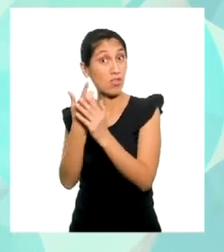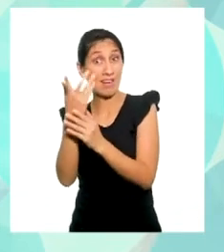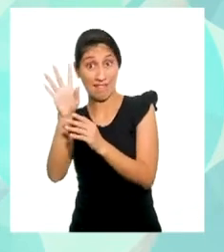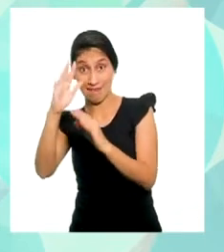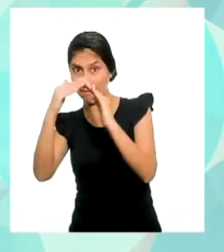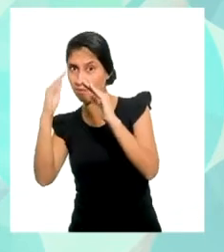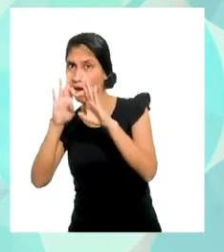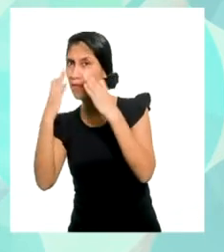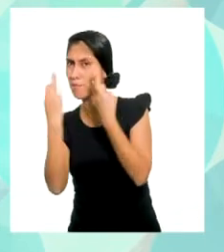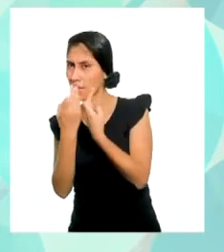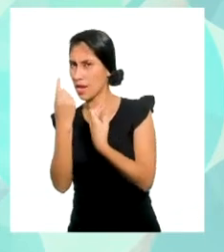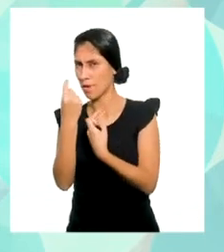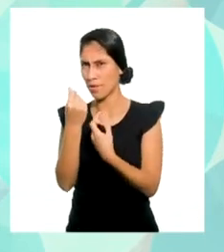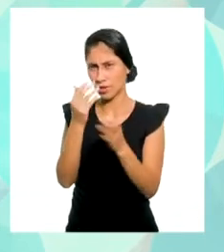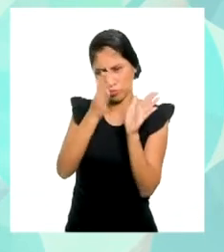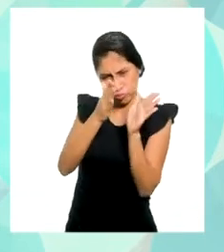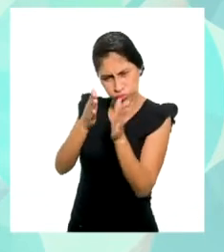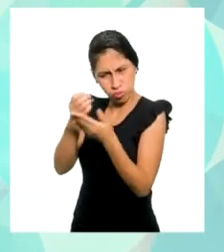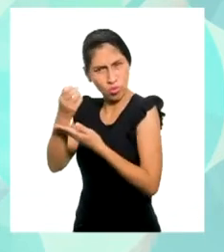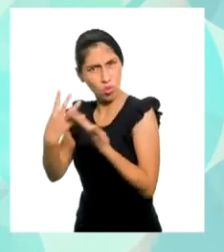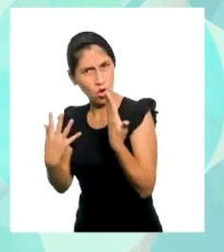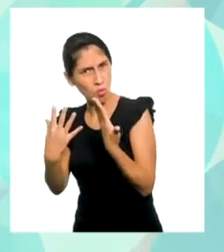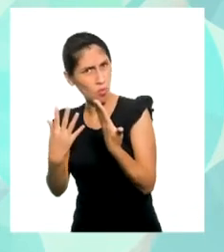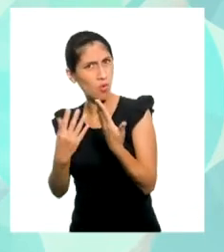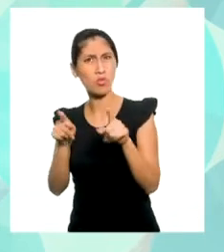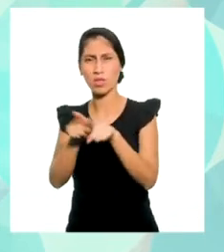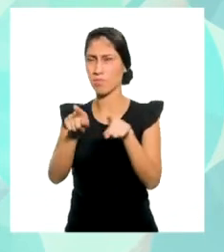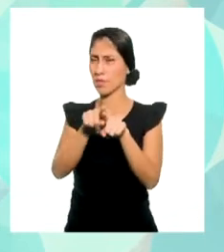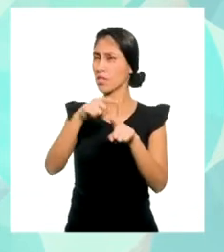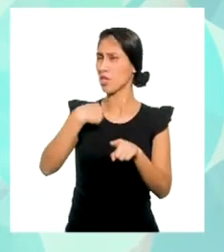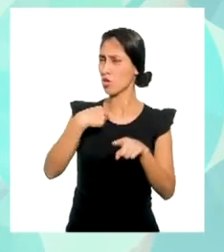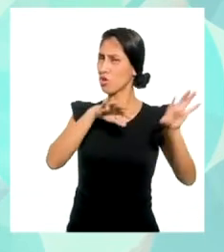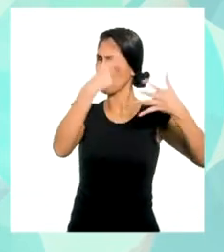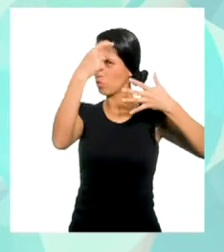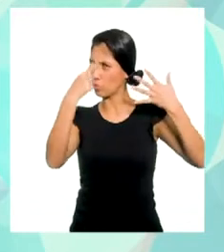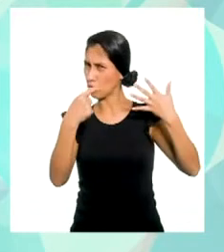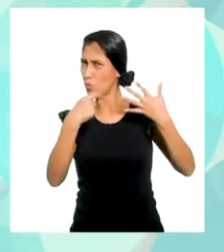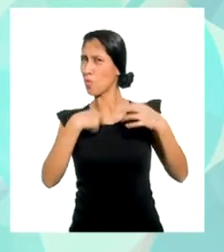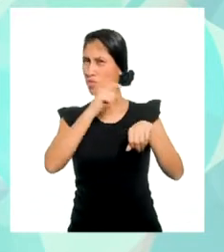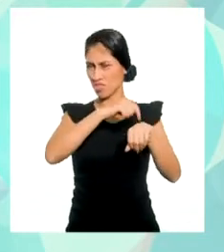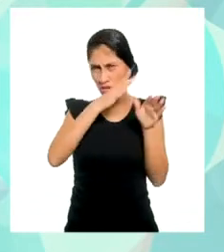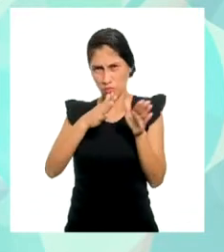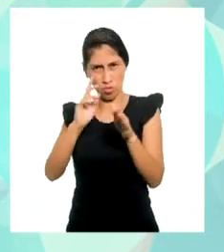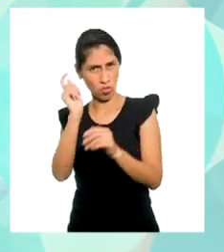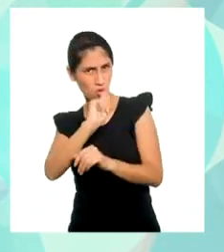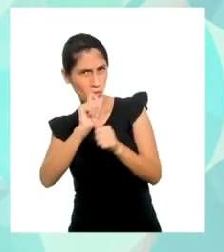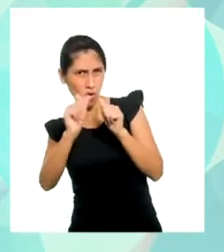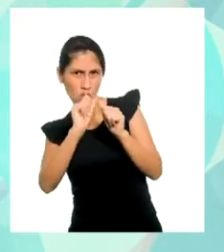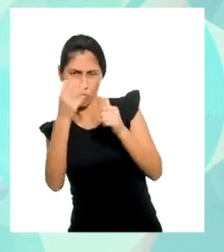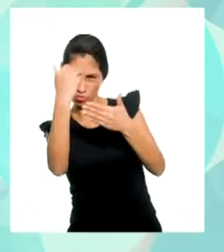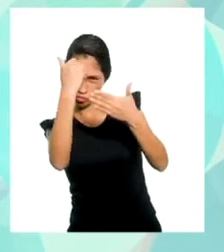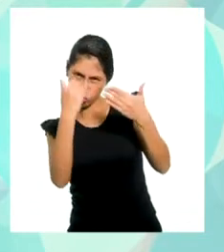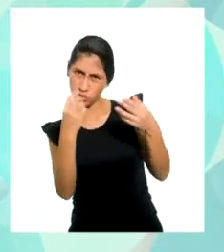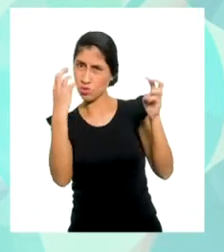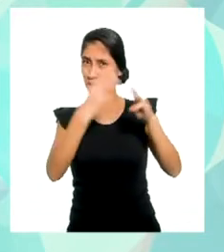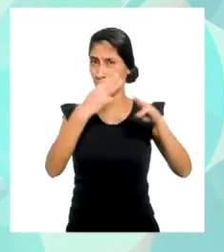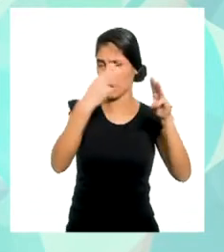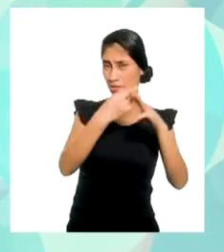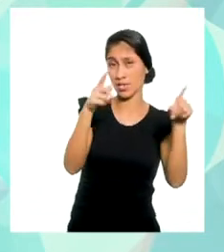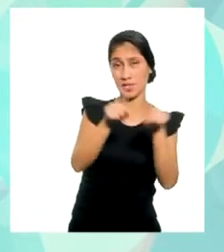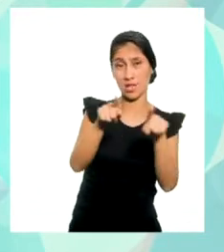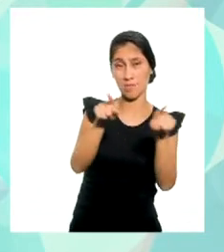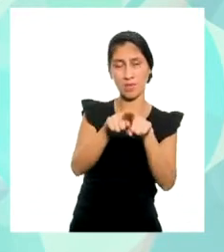cuando calculo el tiempo para realizar mis actividades del día a día e incluso cuando hago mis propias actividades del colegio del curso de